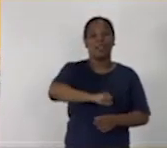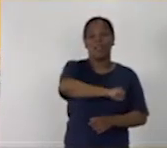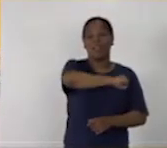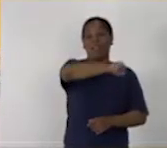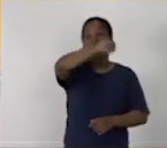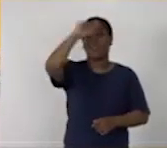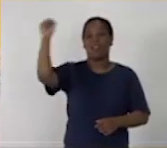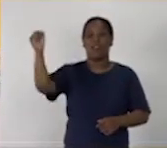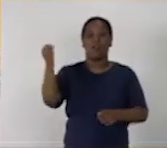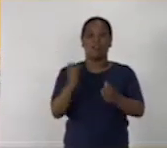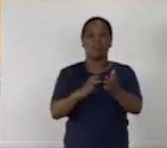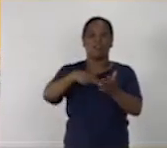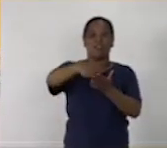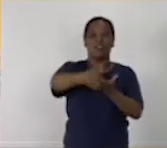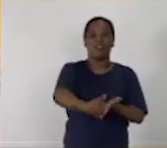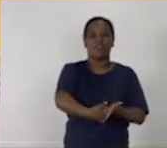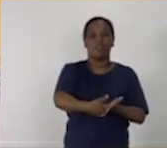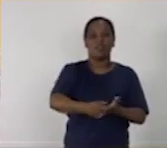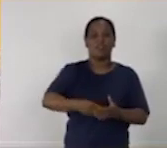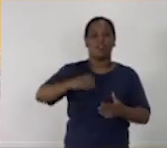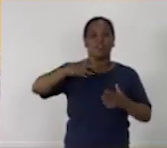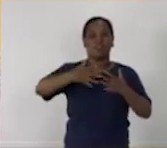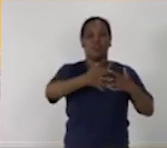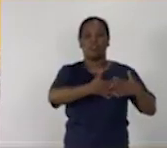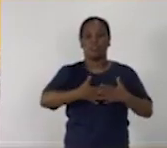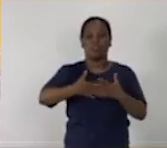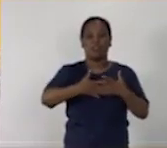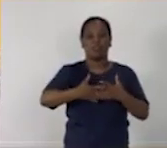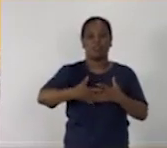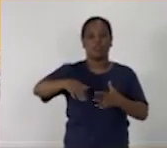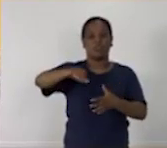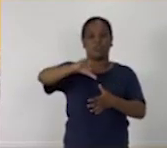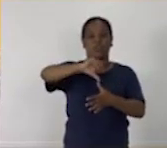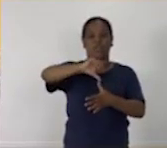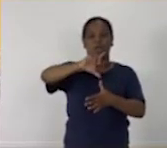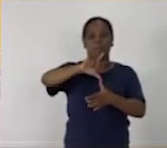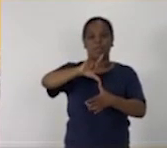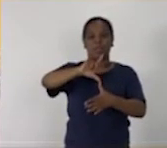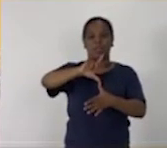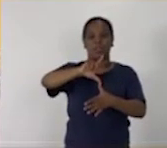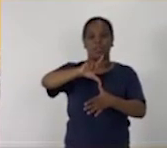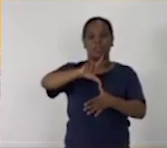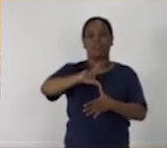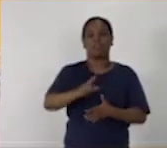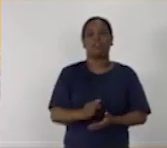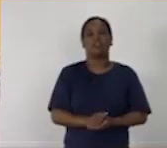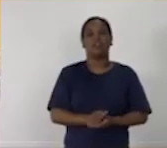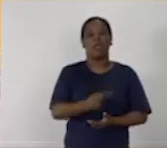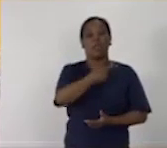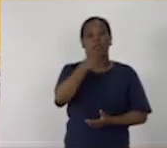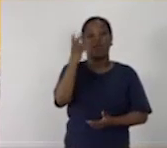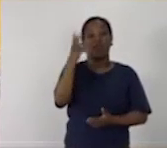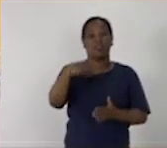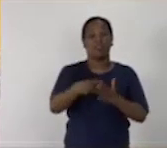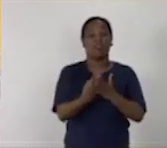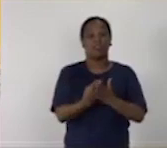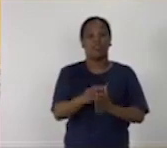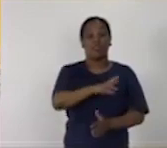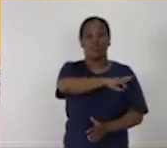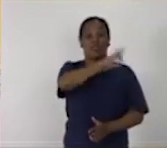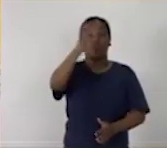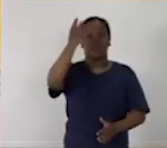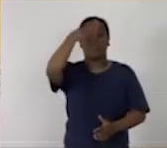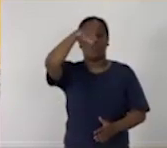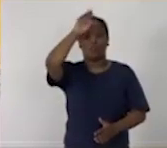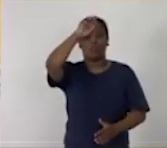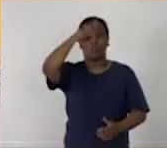derrota del imperialismo yanqui en América Latina. En menos de tres días, los revolucionarios